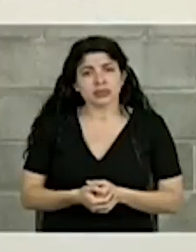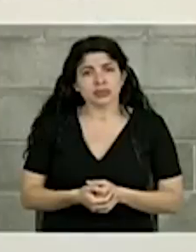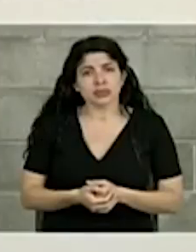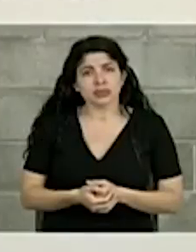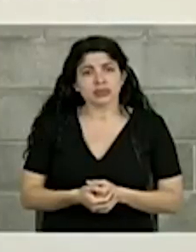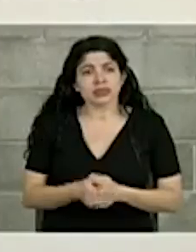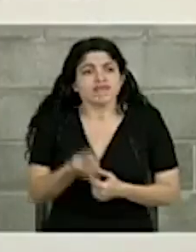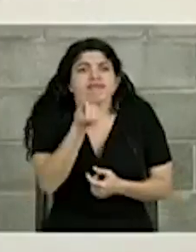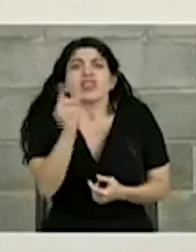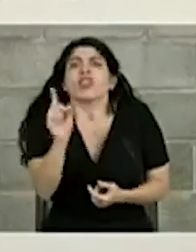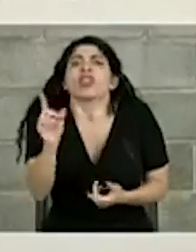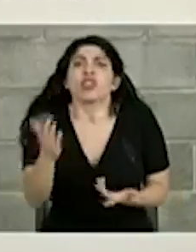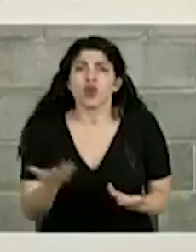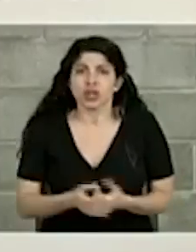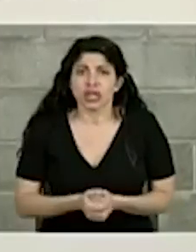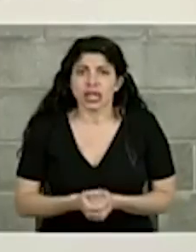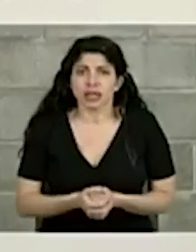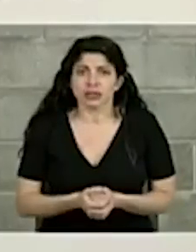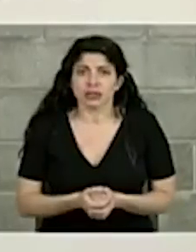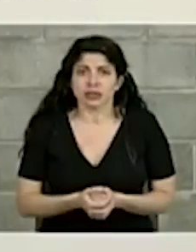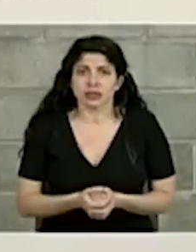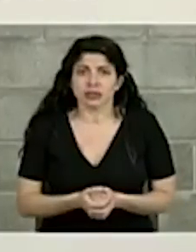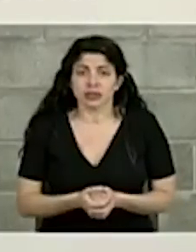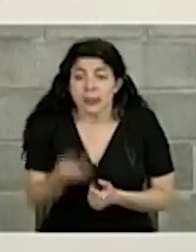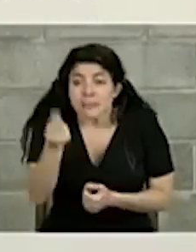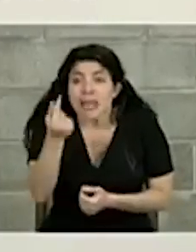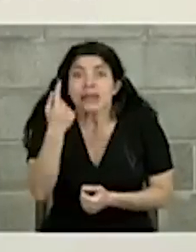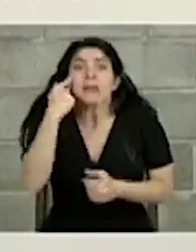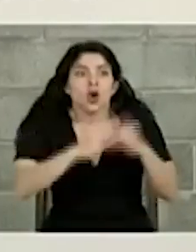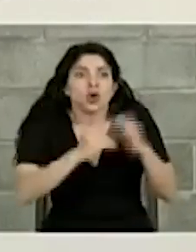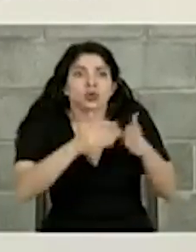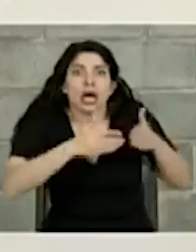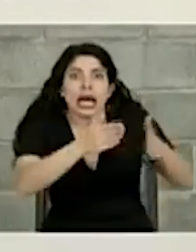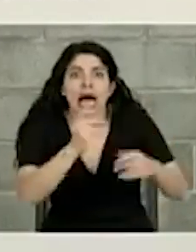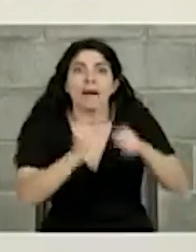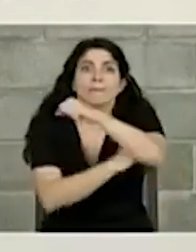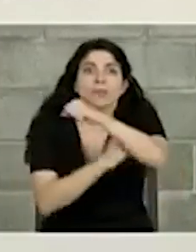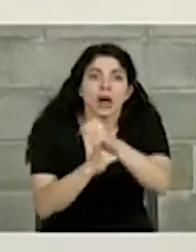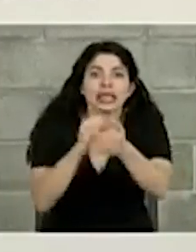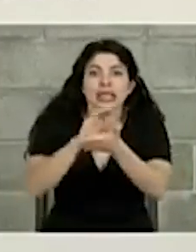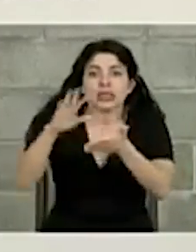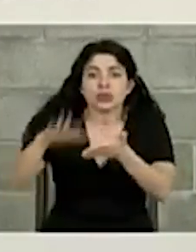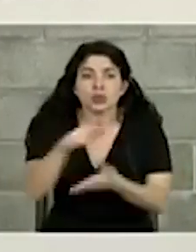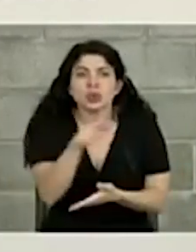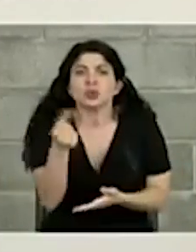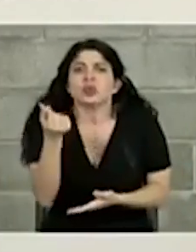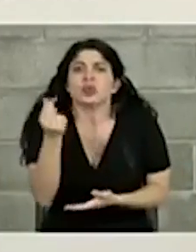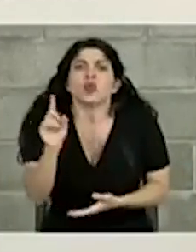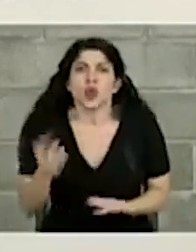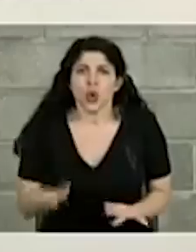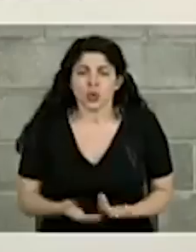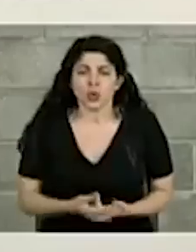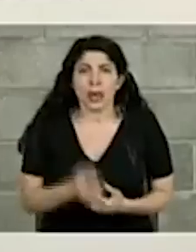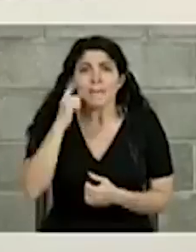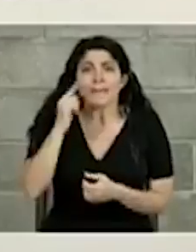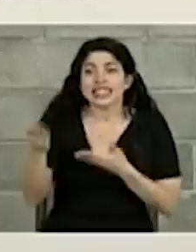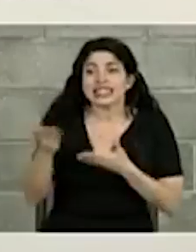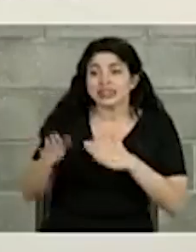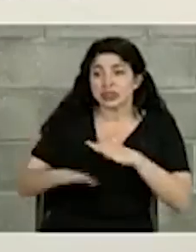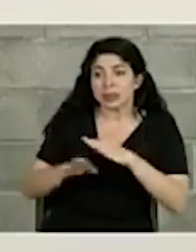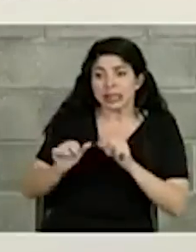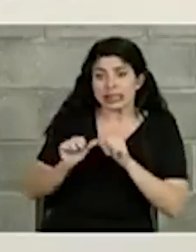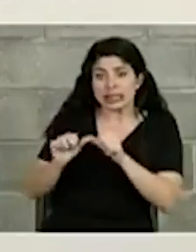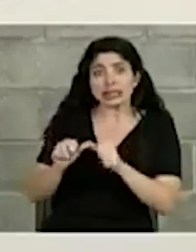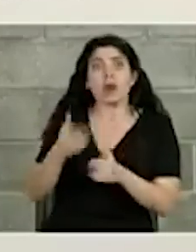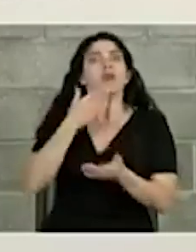¿de dónde? para hacer esas carreteras esos puentes esas escuelas para mantener los servicios básicos